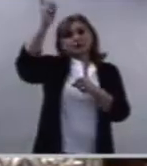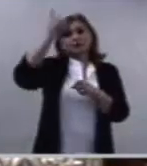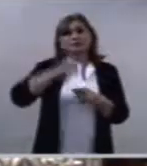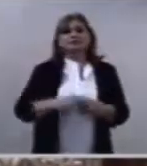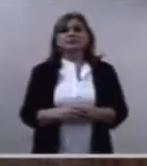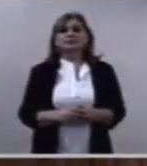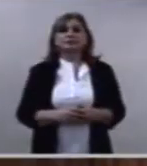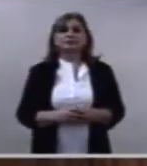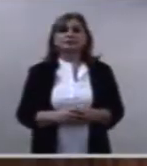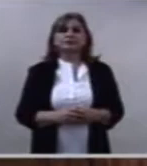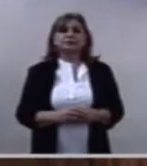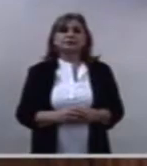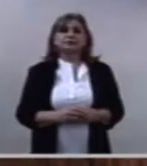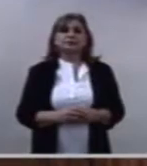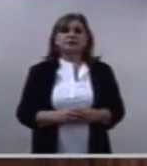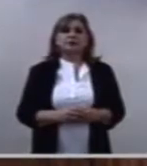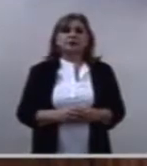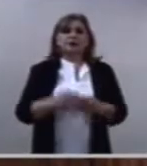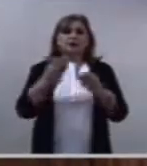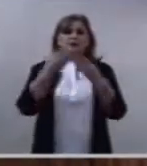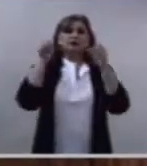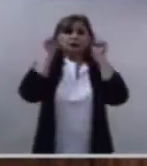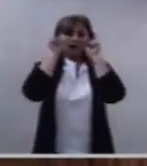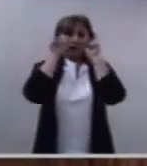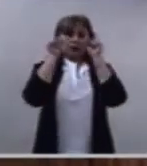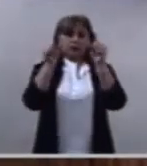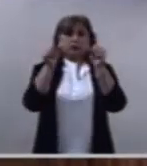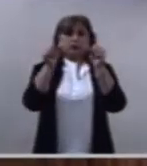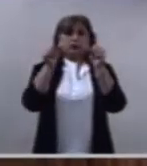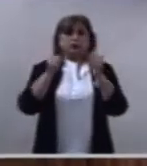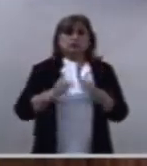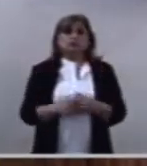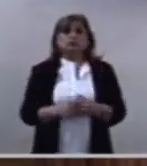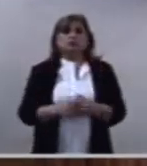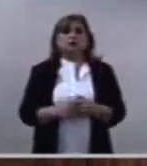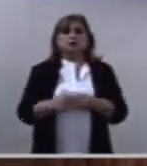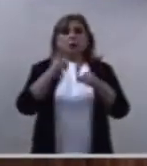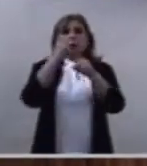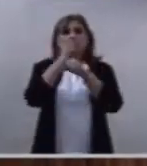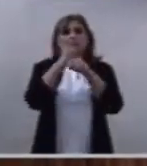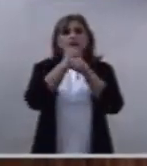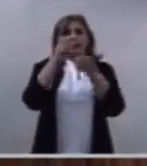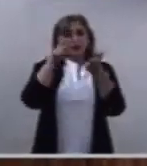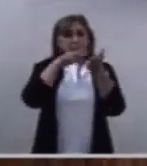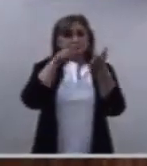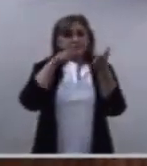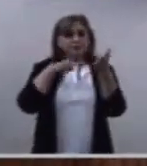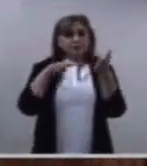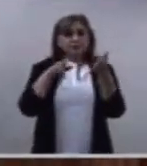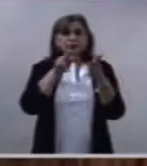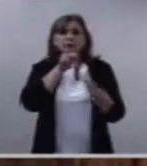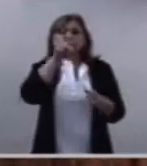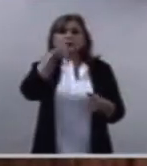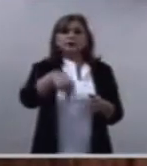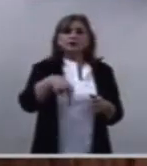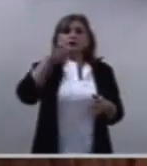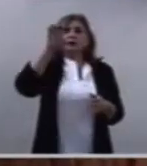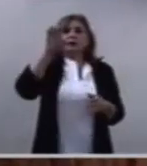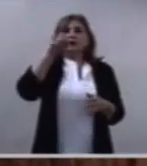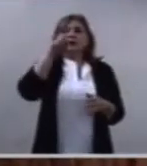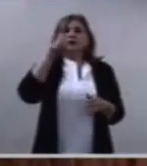Cuando estábamos escuchando la primera lectura del profeta Ezequiel,